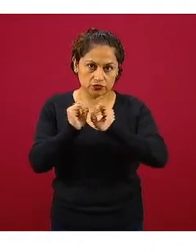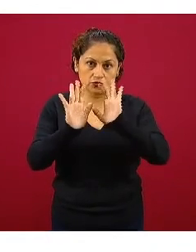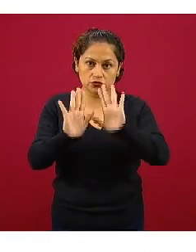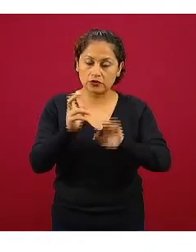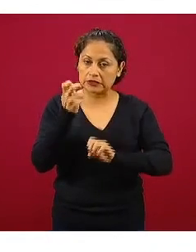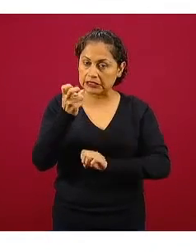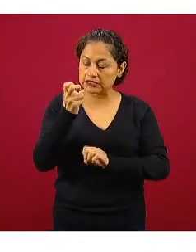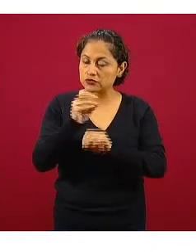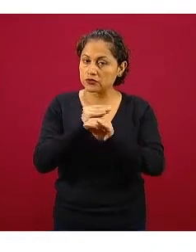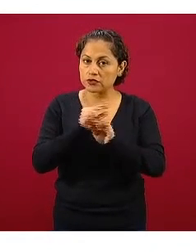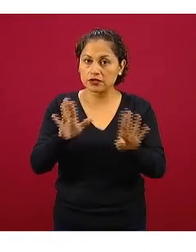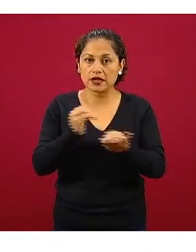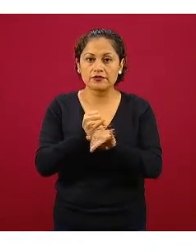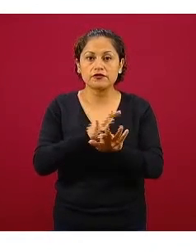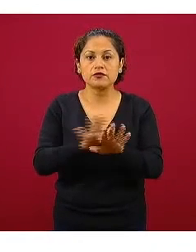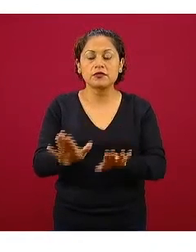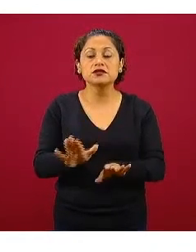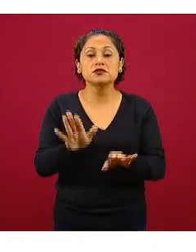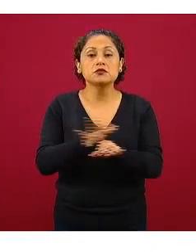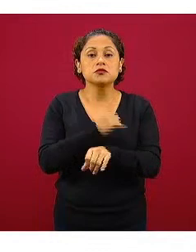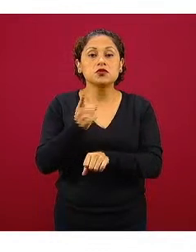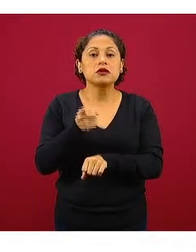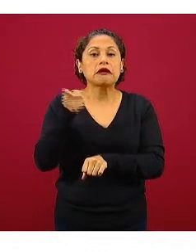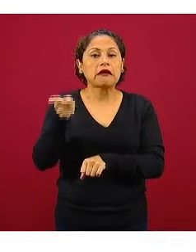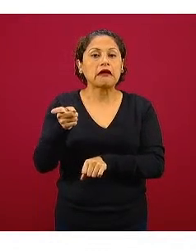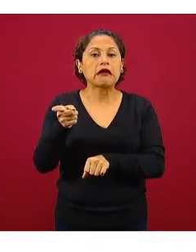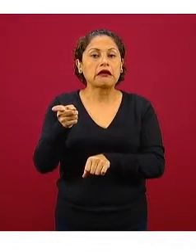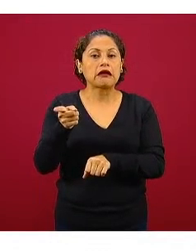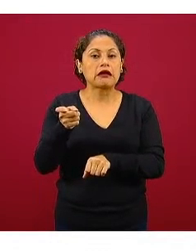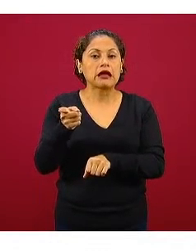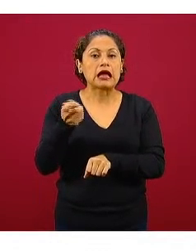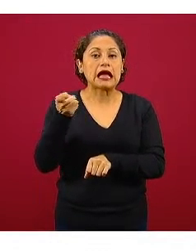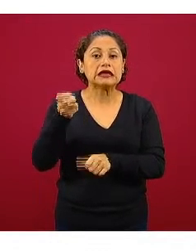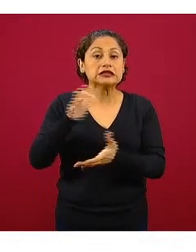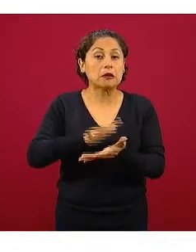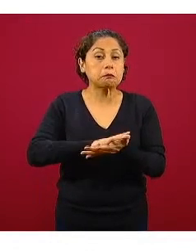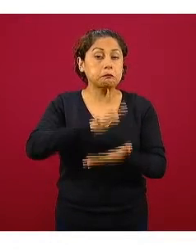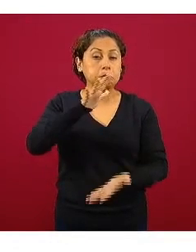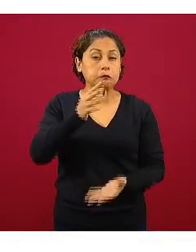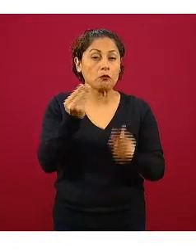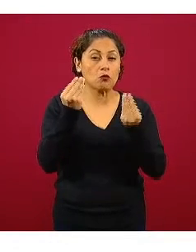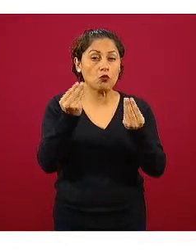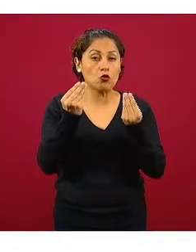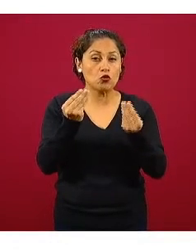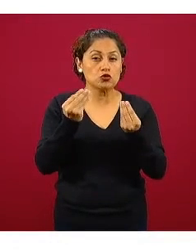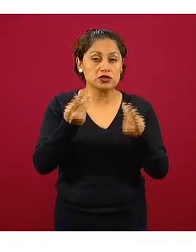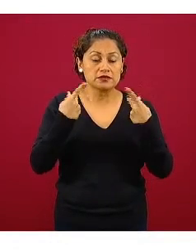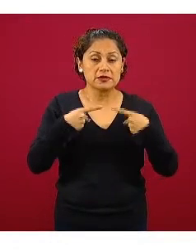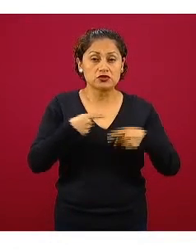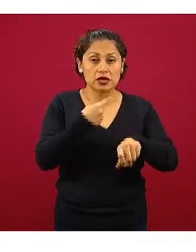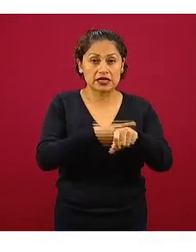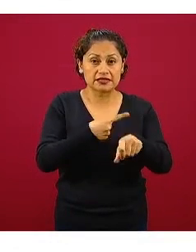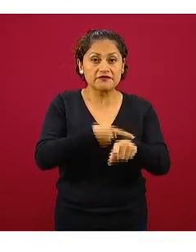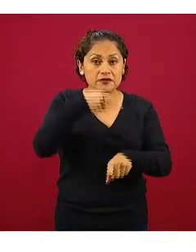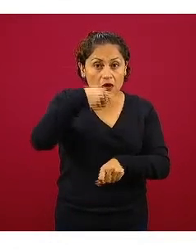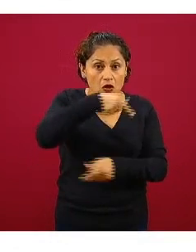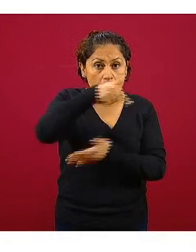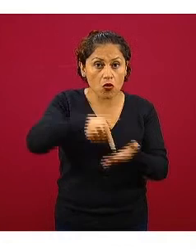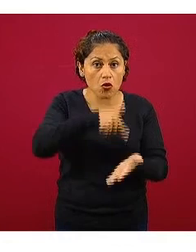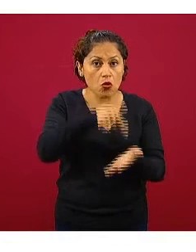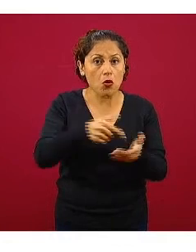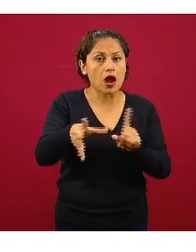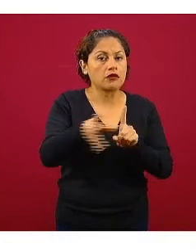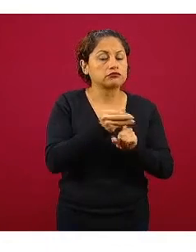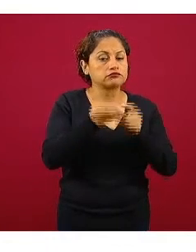muy claro que es la institución que representa el mayor riesgo laboral es sumamente difícil en cada uno de estos casos